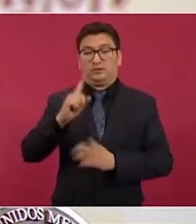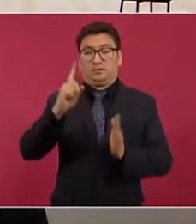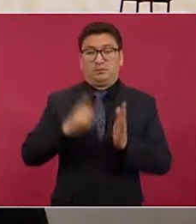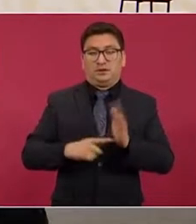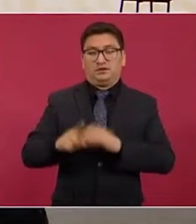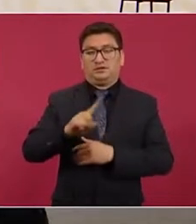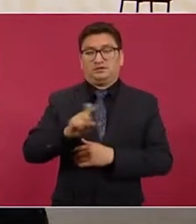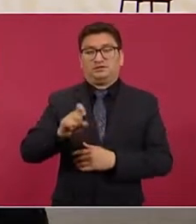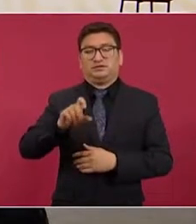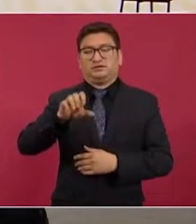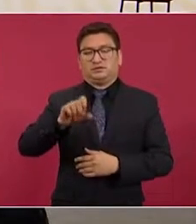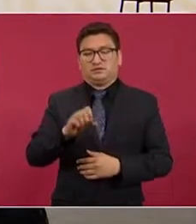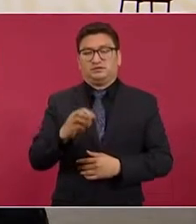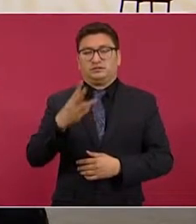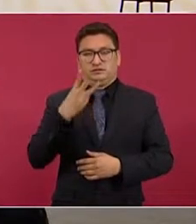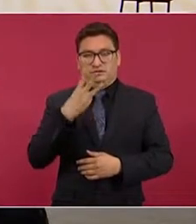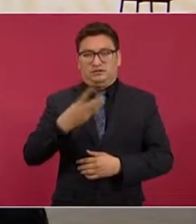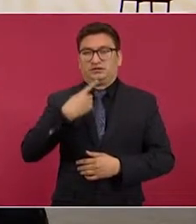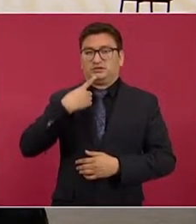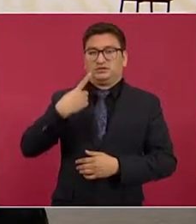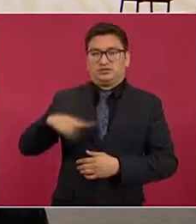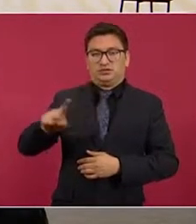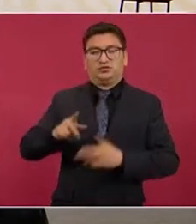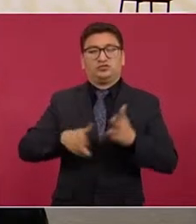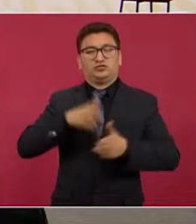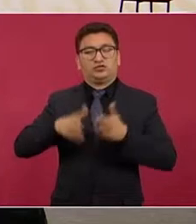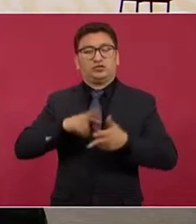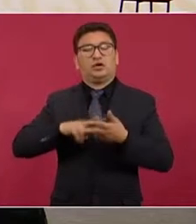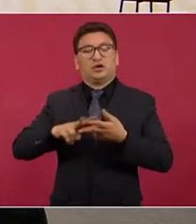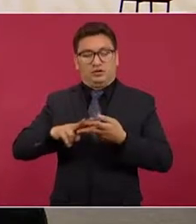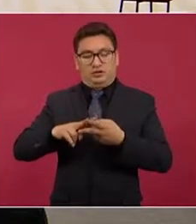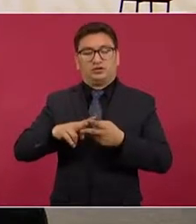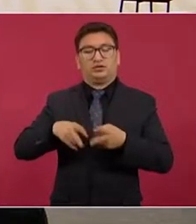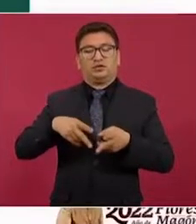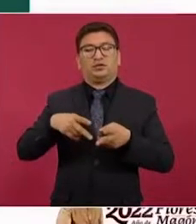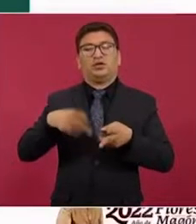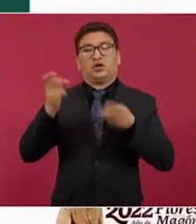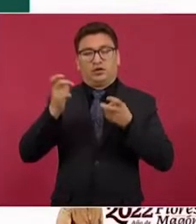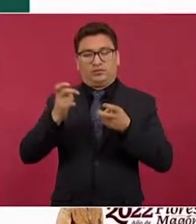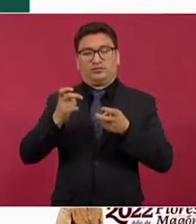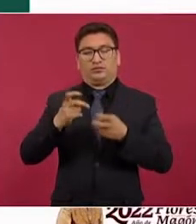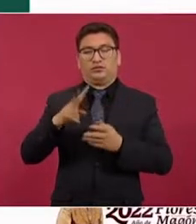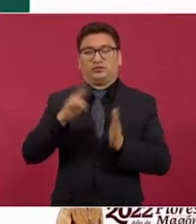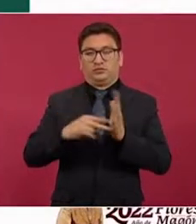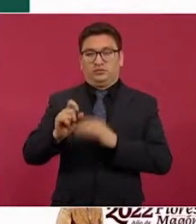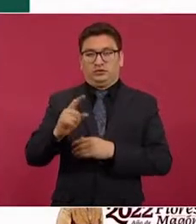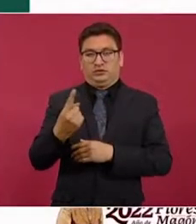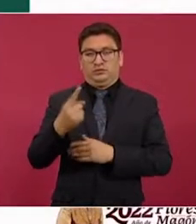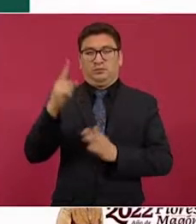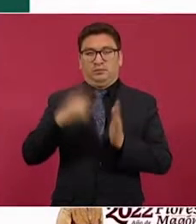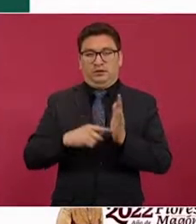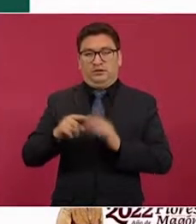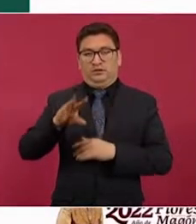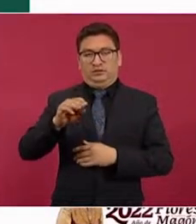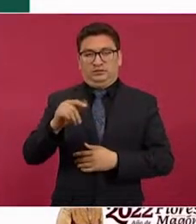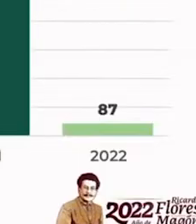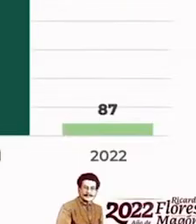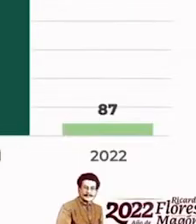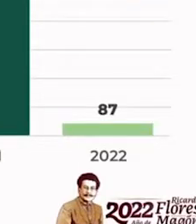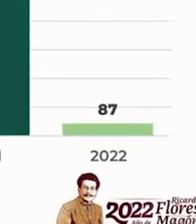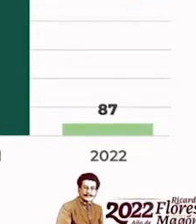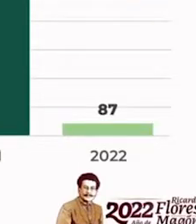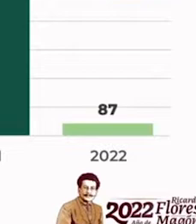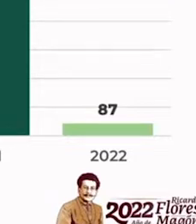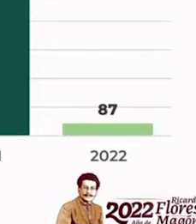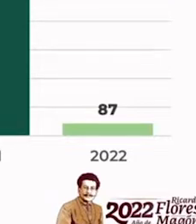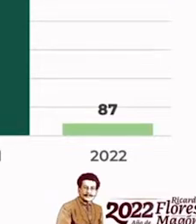163 denuncias de robo a tren, en 2021 mil 97 denuncias,